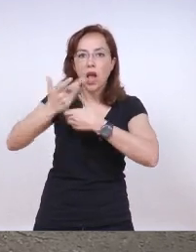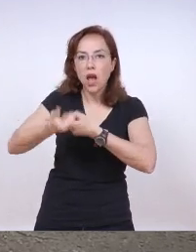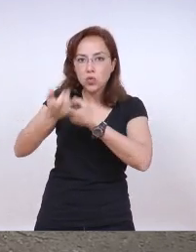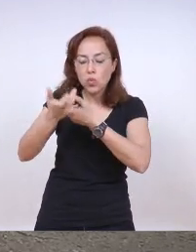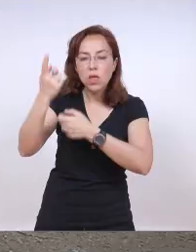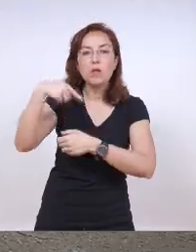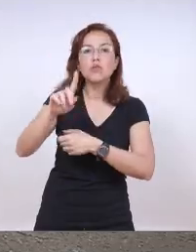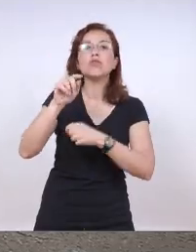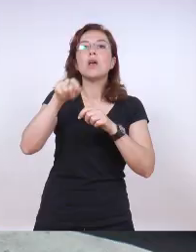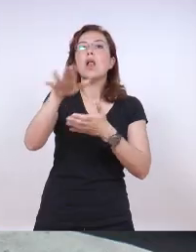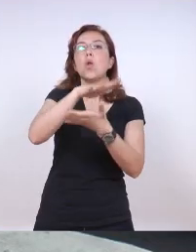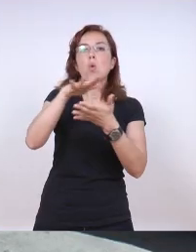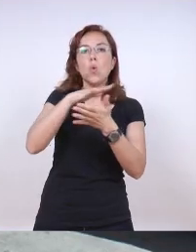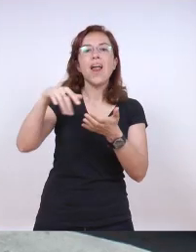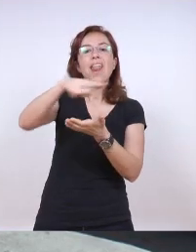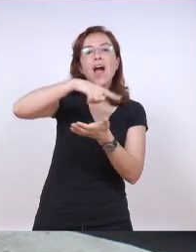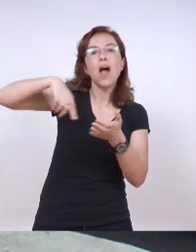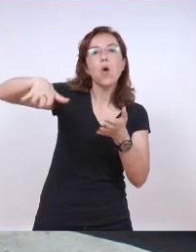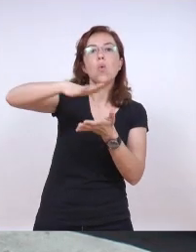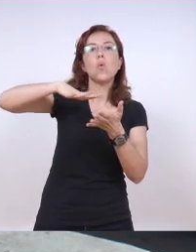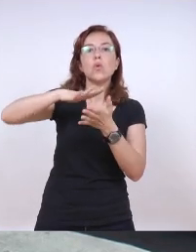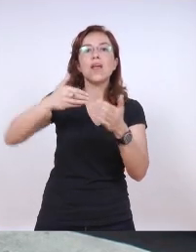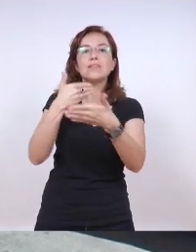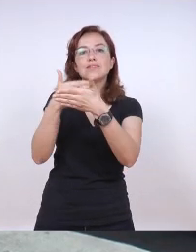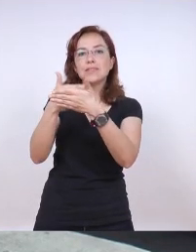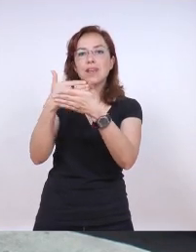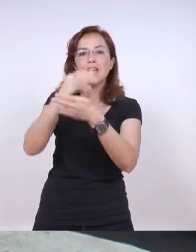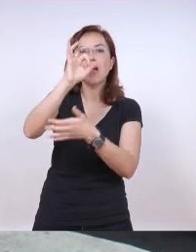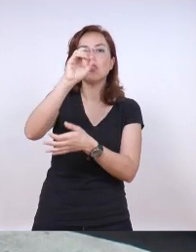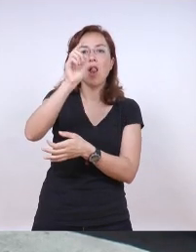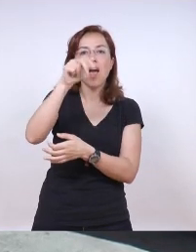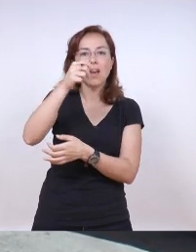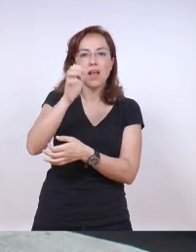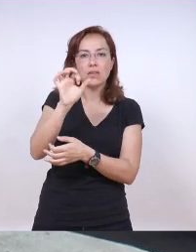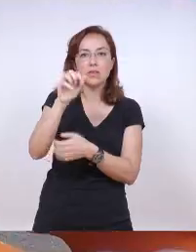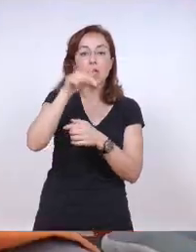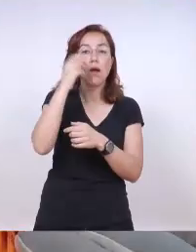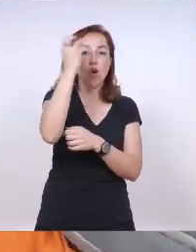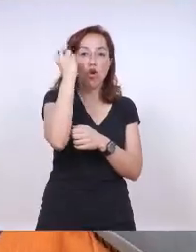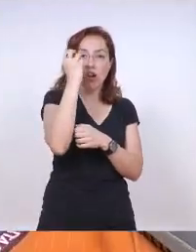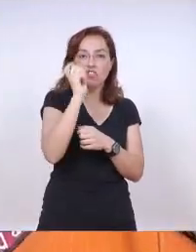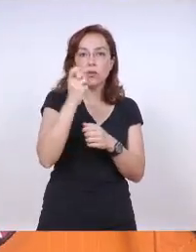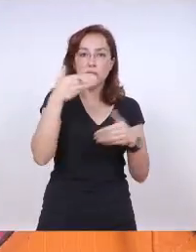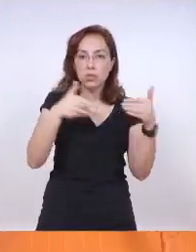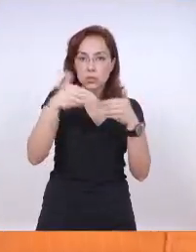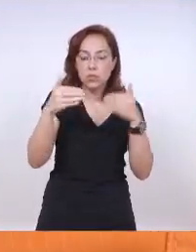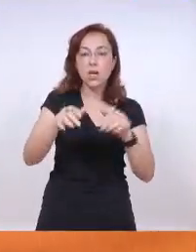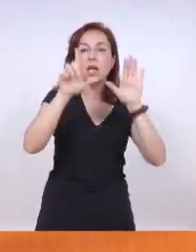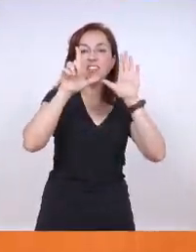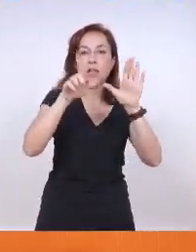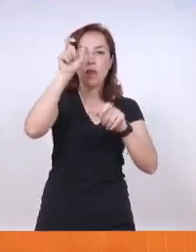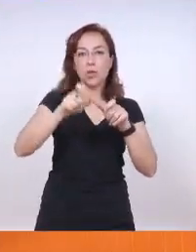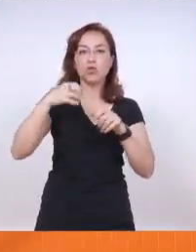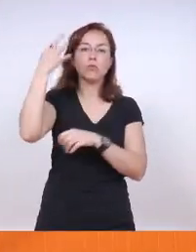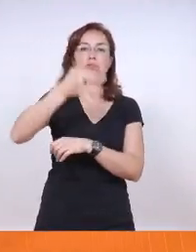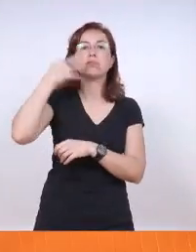rescate acuático lo cual se va a desarrollar en Crystal Beach que es una laguna anexa al complejo al Centro de Convenciones de Solanas. Este congreso contará con la presencia